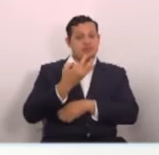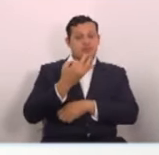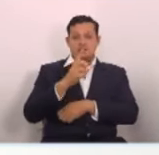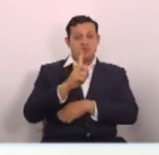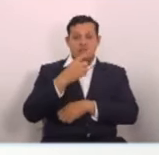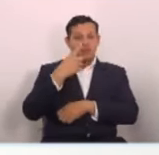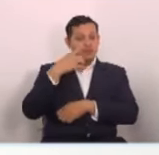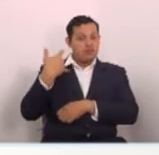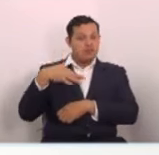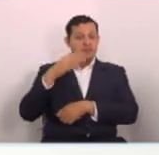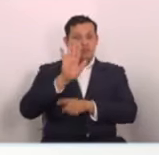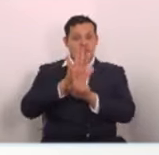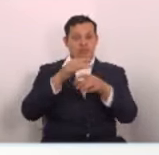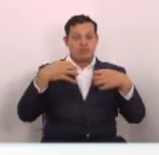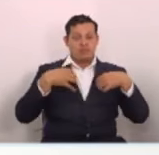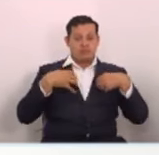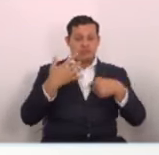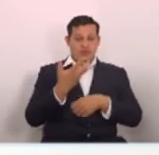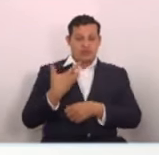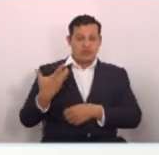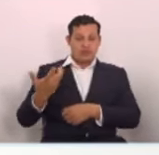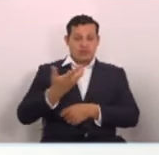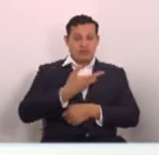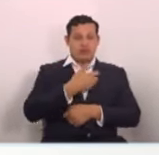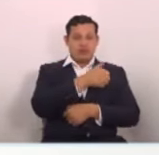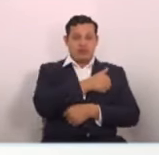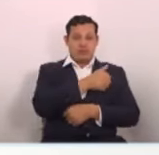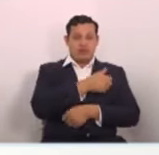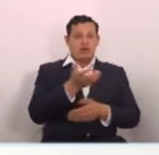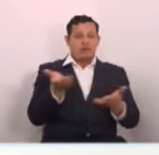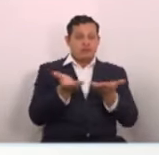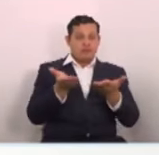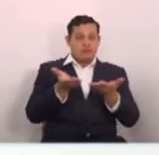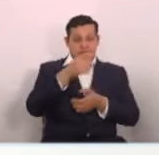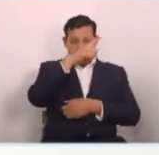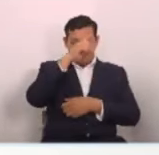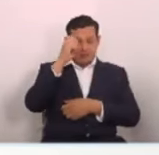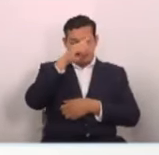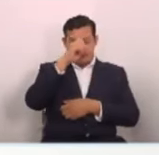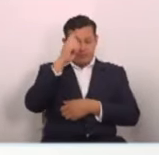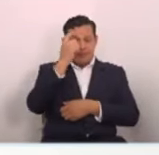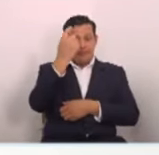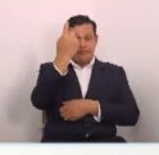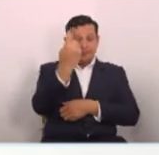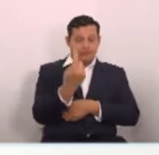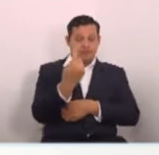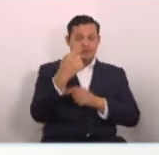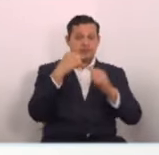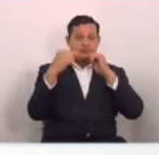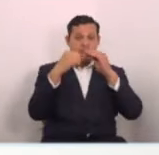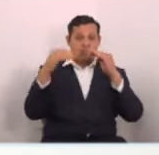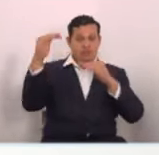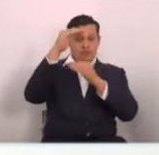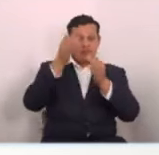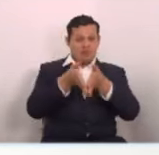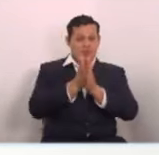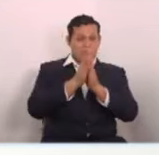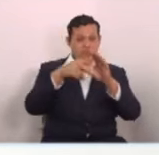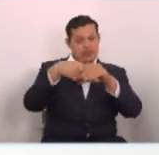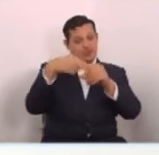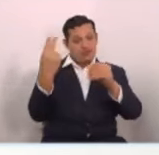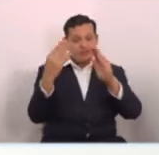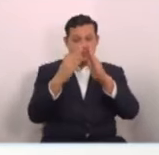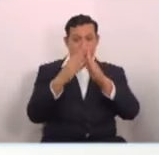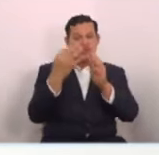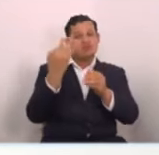poner en riesgo sus vidas. Todos debemos hacer nuestra parte. A las personas que las autoridades le soliciten evacuar,